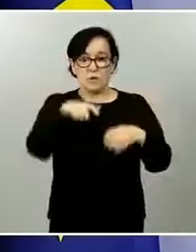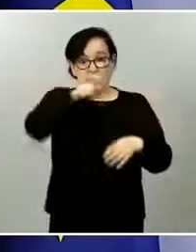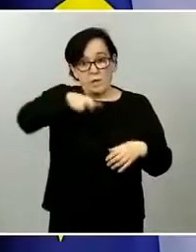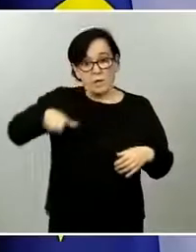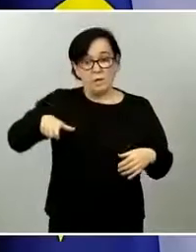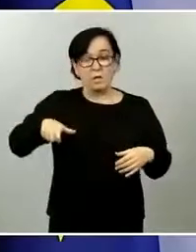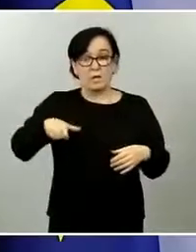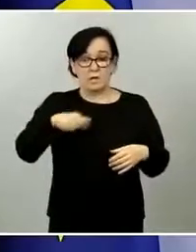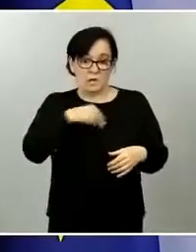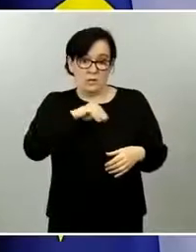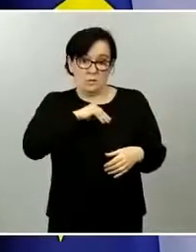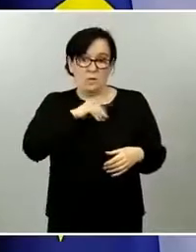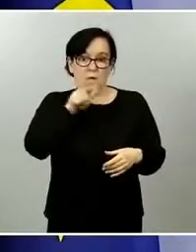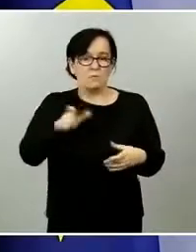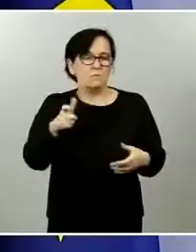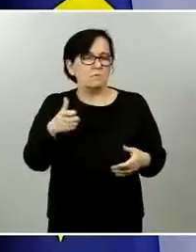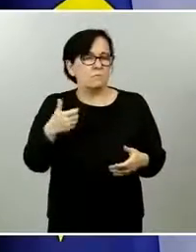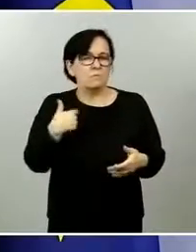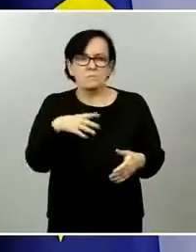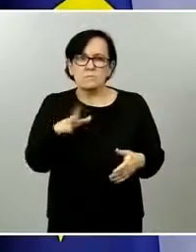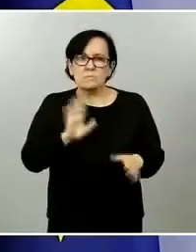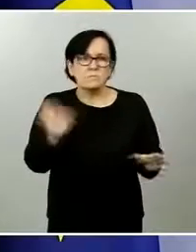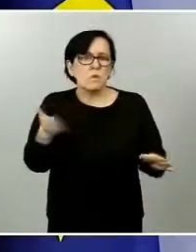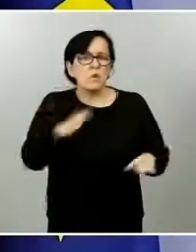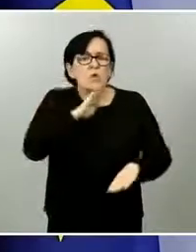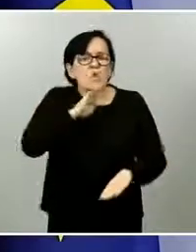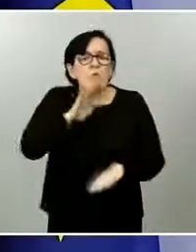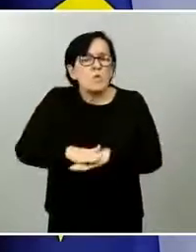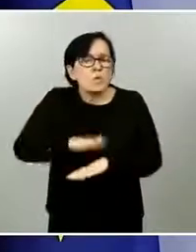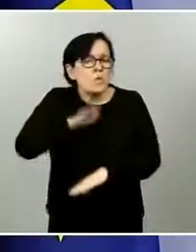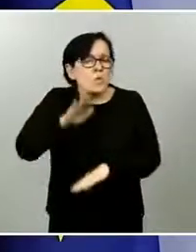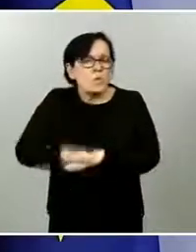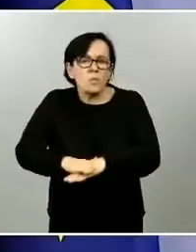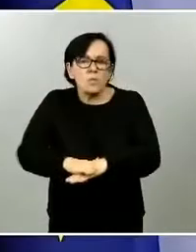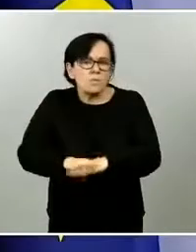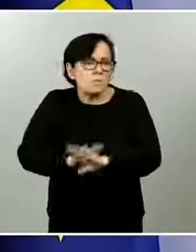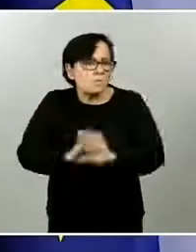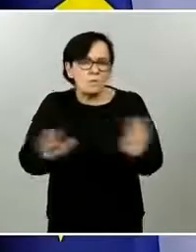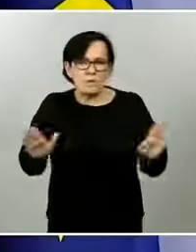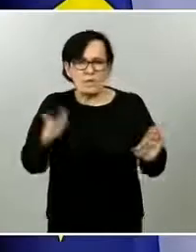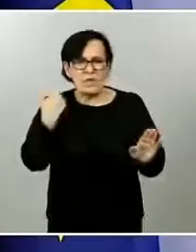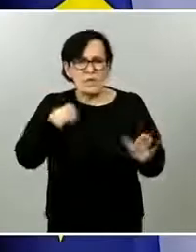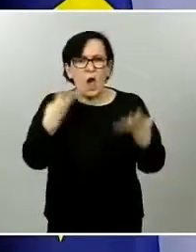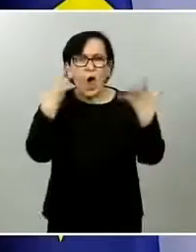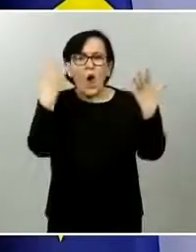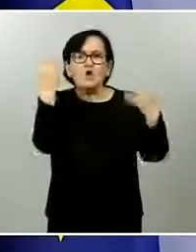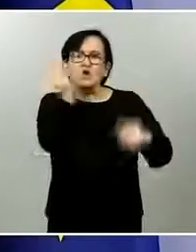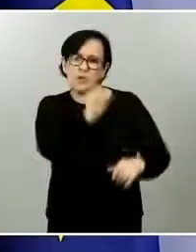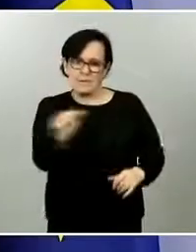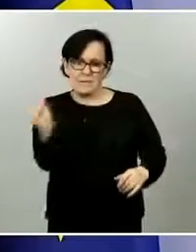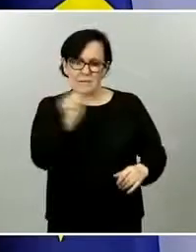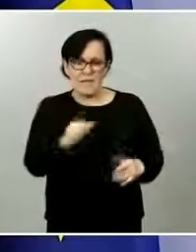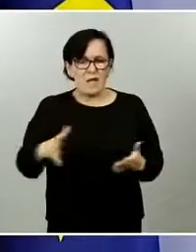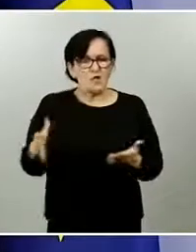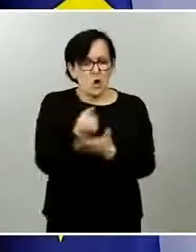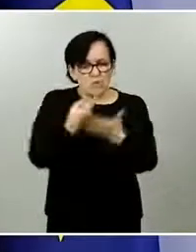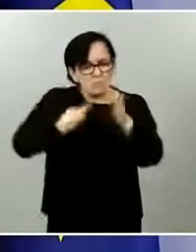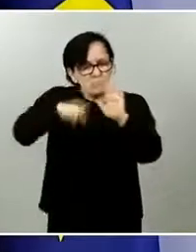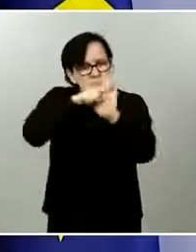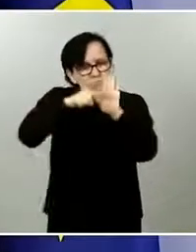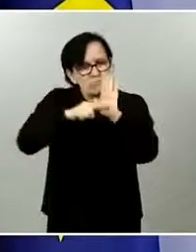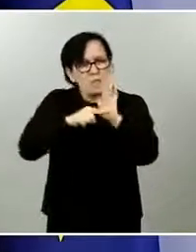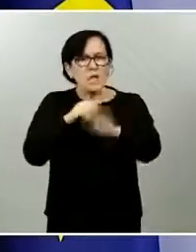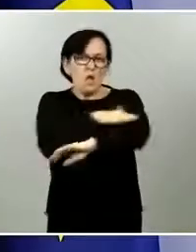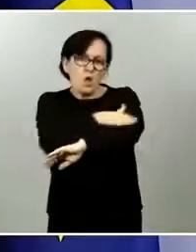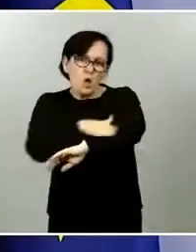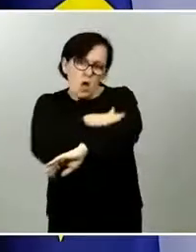ámbito de la movilidad. Quiero acabar, una vez más, agradeciendo al conjunto de la ciudadanía el